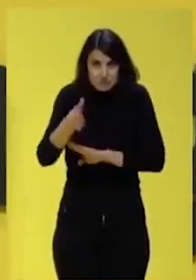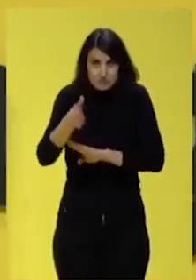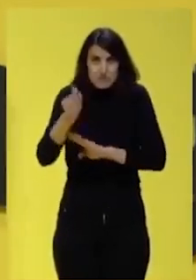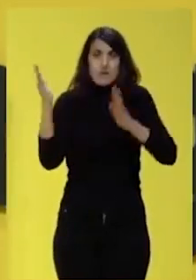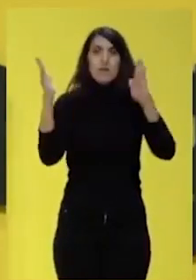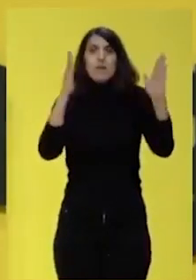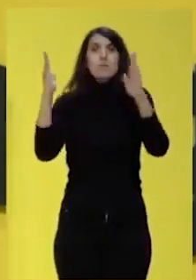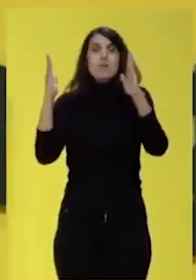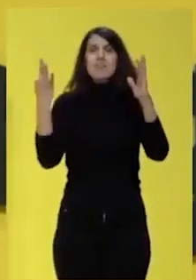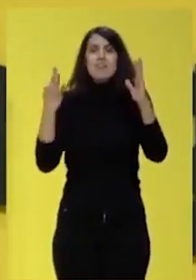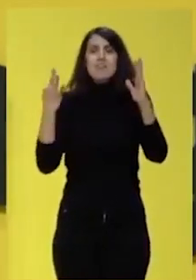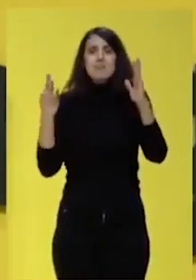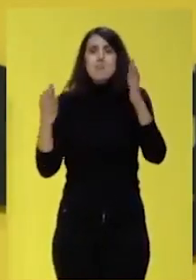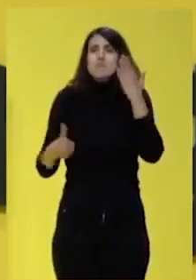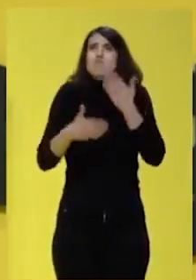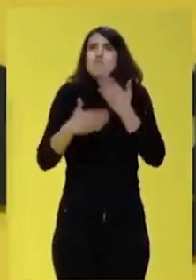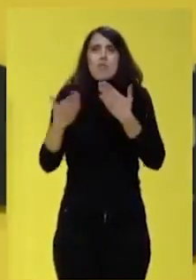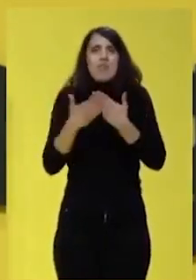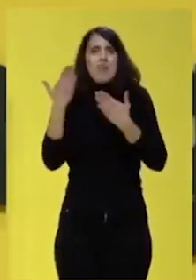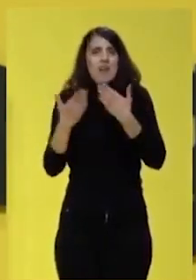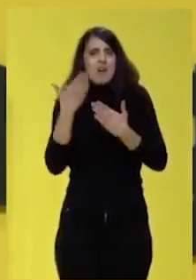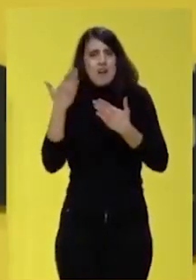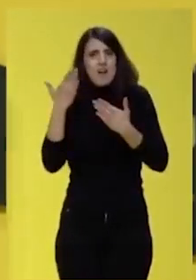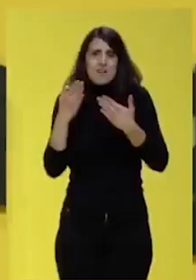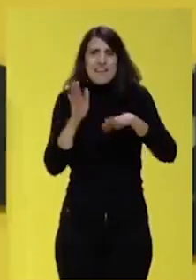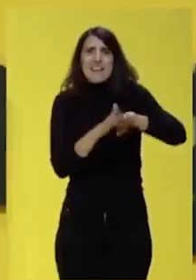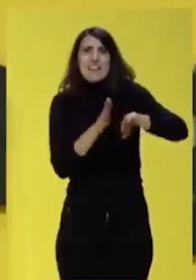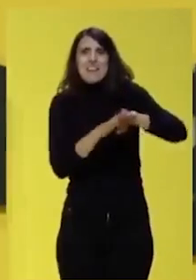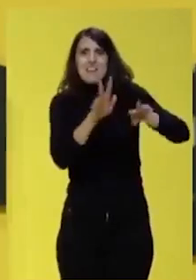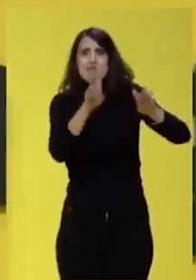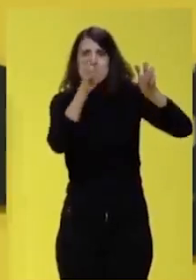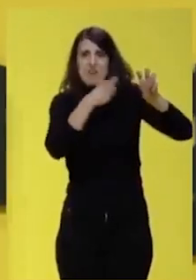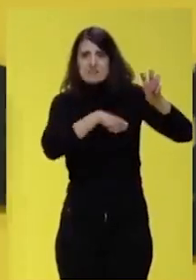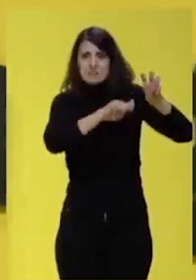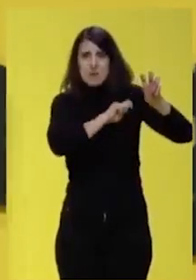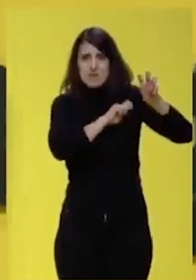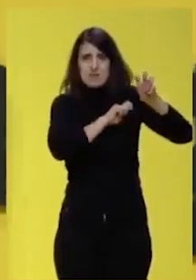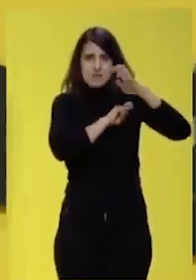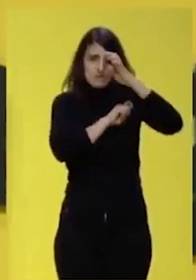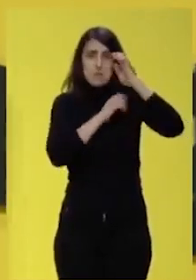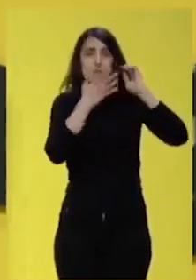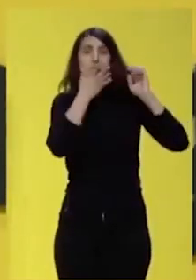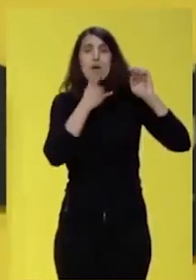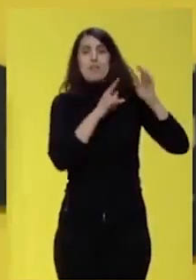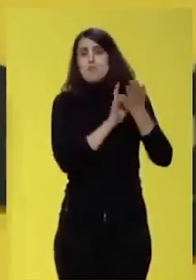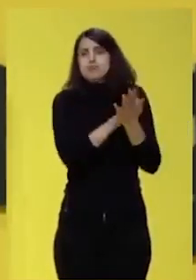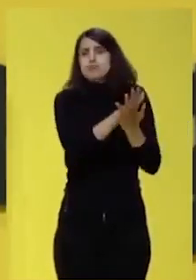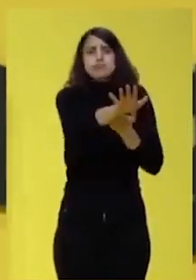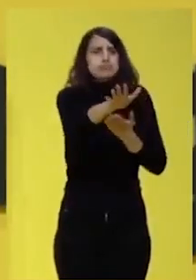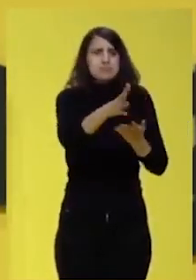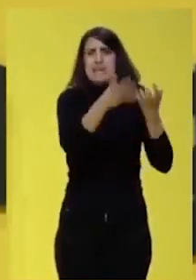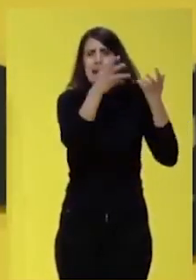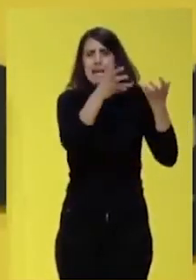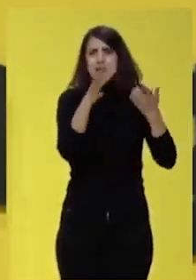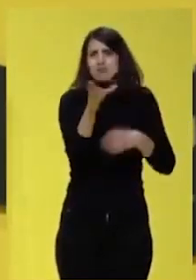en la que la moda estaba la nueva y emergente izquierda española. Parecía que lo iba a barrer todo, parecía que lo iba a cambiar